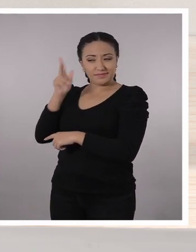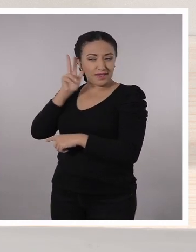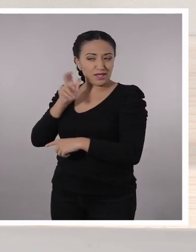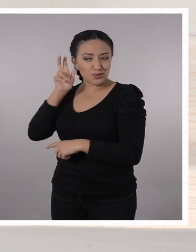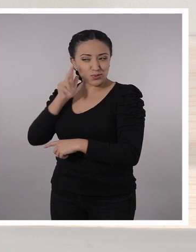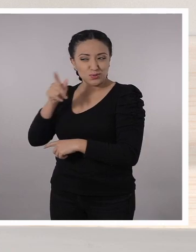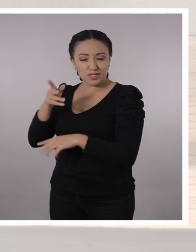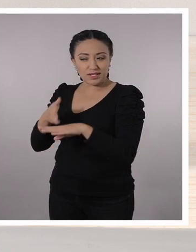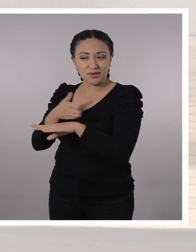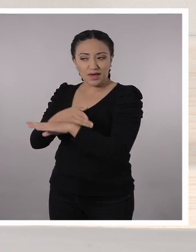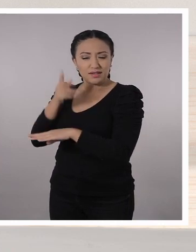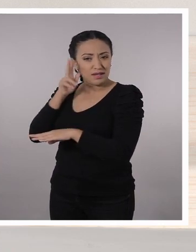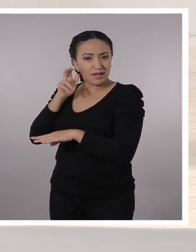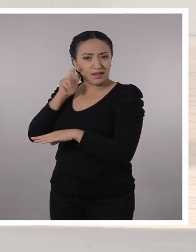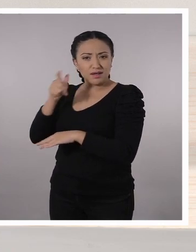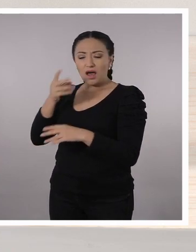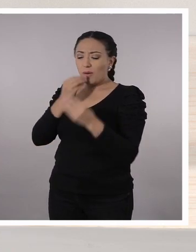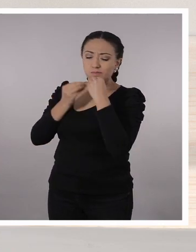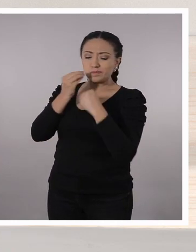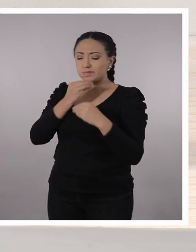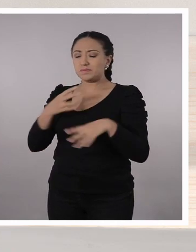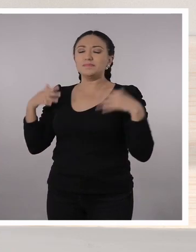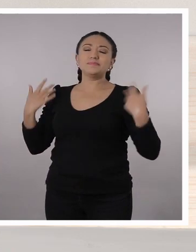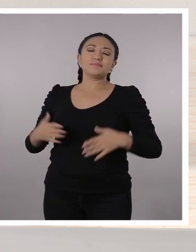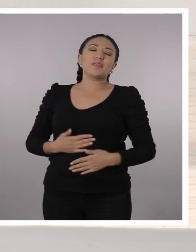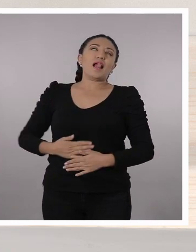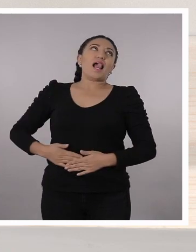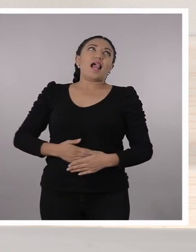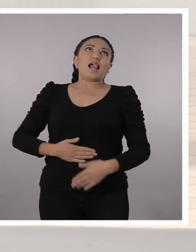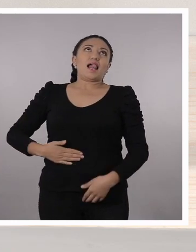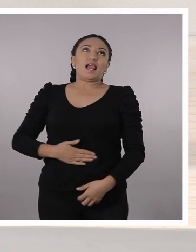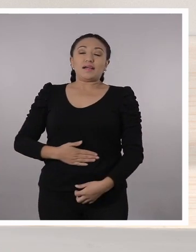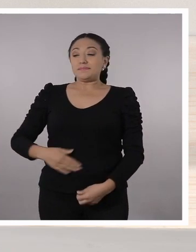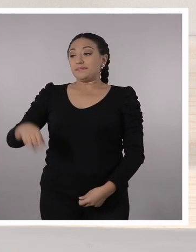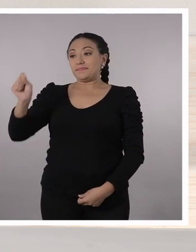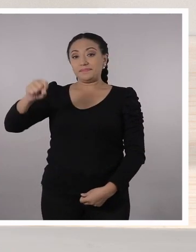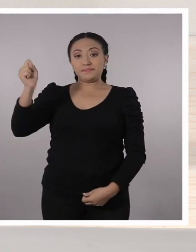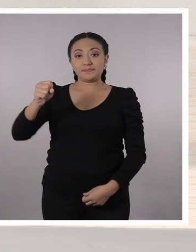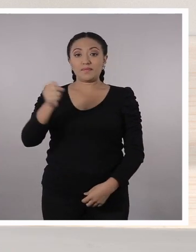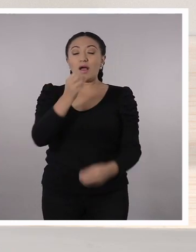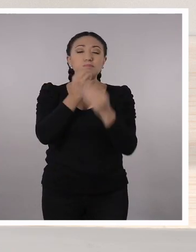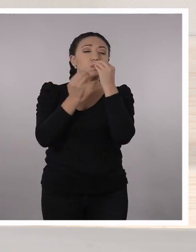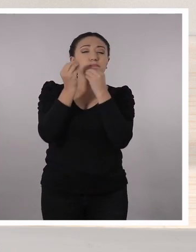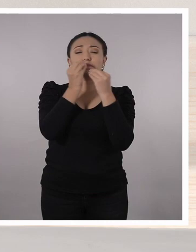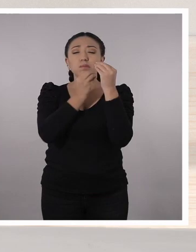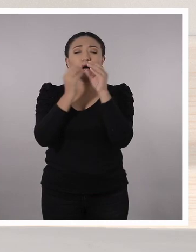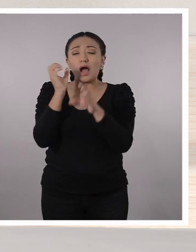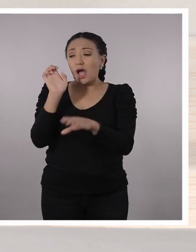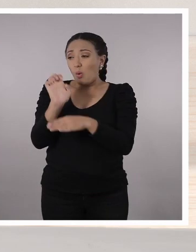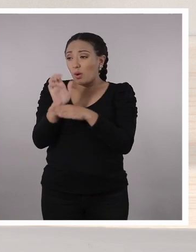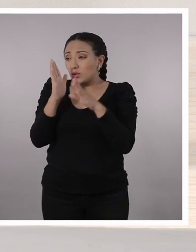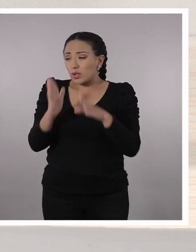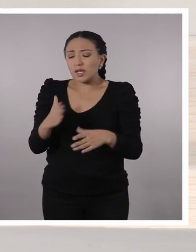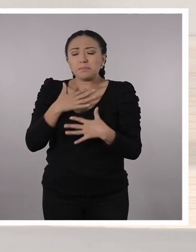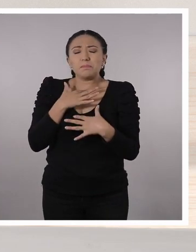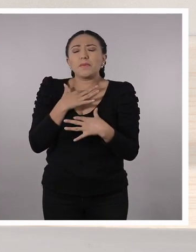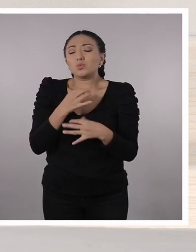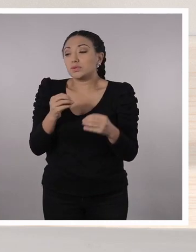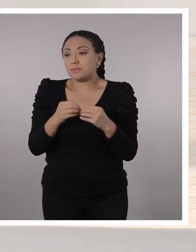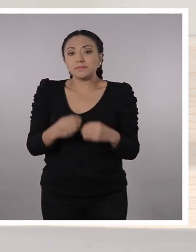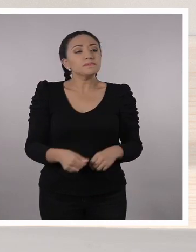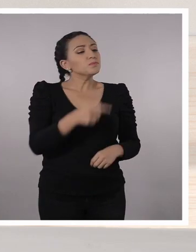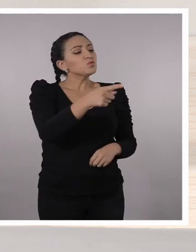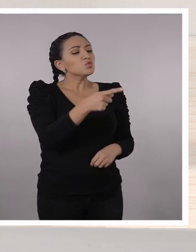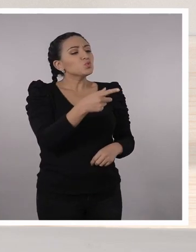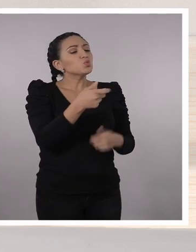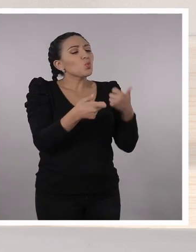que te estaba escuchando. Sí, yo escuché que hablabas de la comida y me di un poco de hambre porque sabes que yo también amo la comida ecuatoriana. ¿En serio, profe? ¿Y